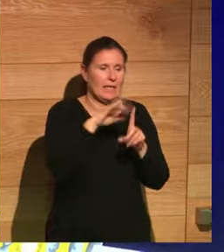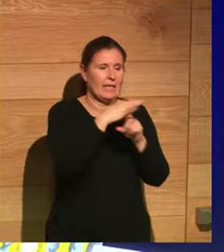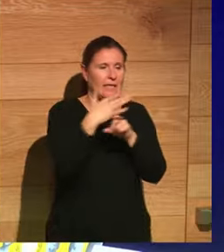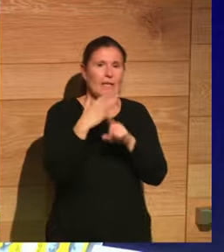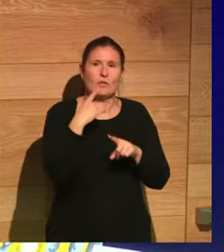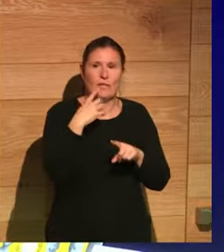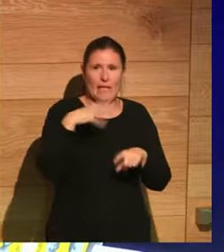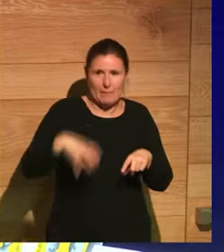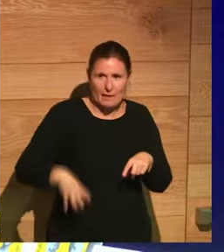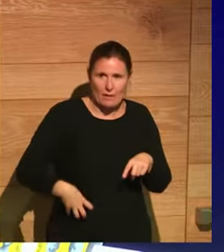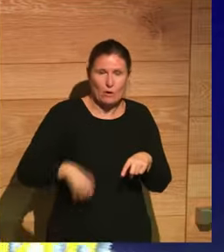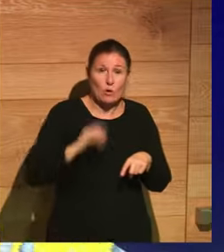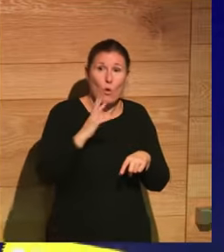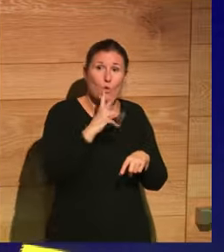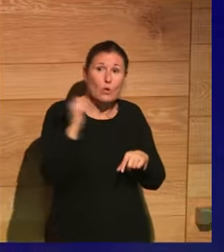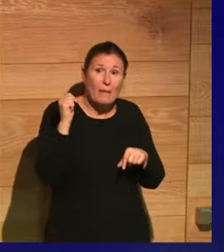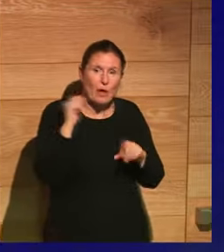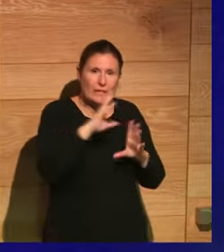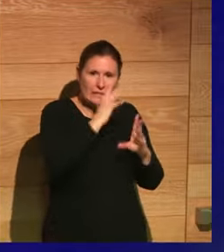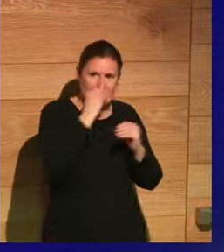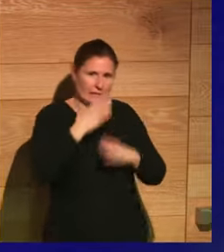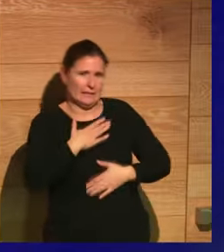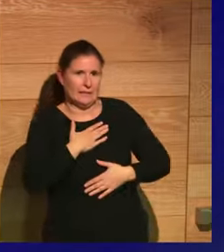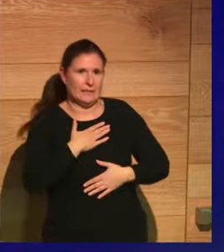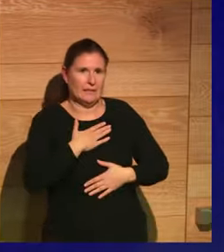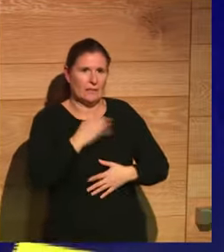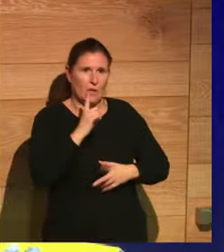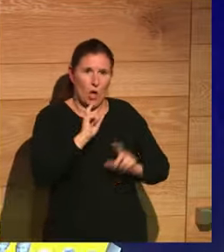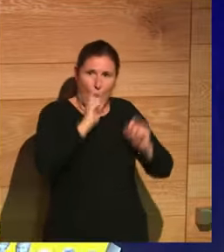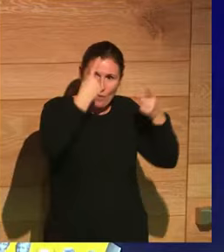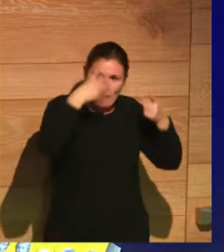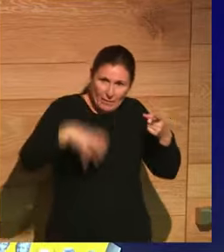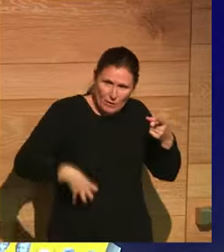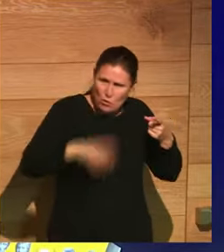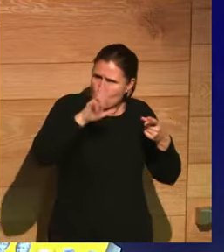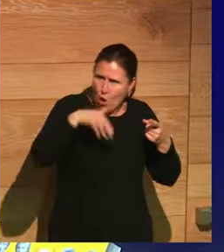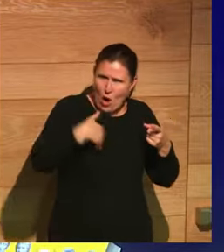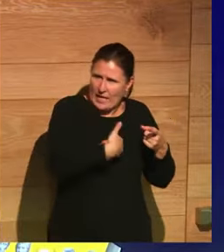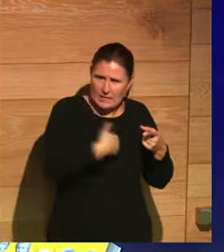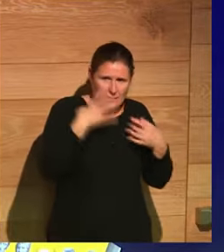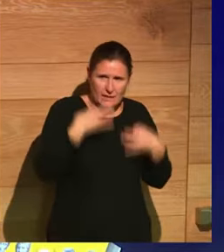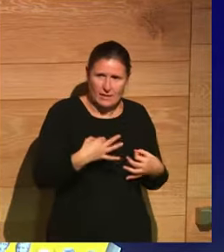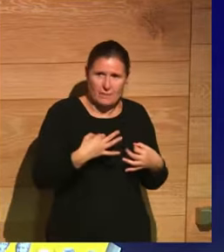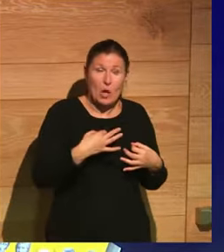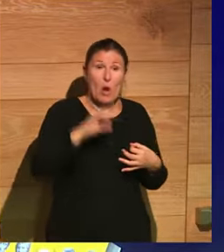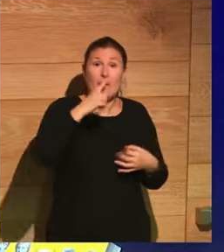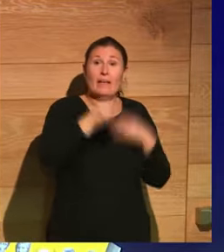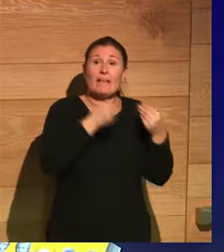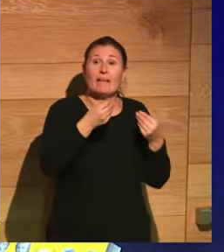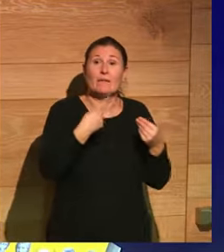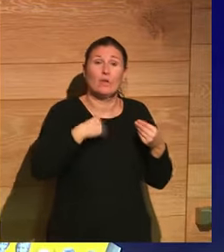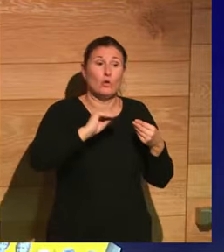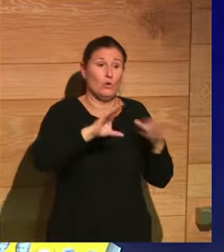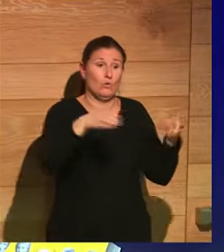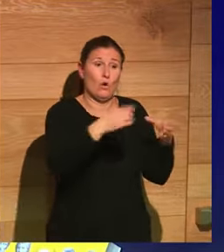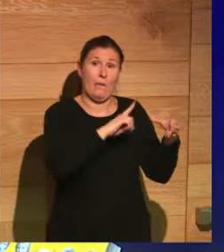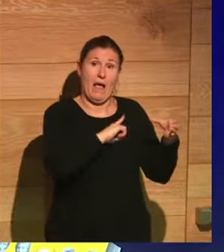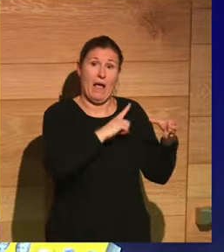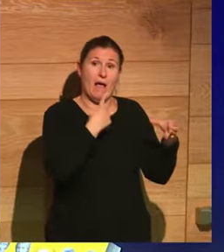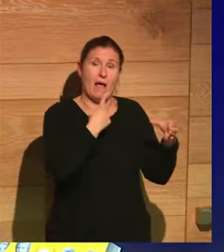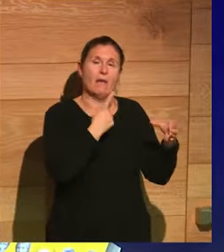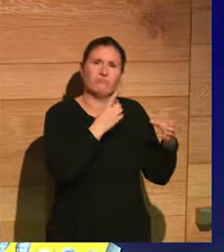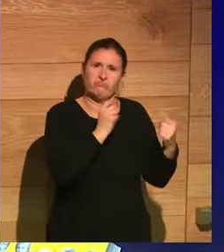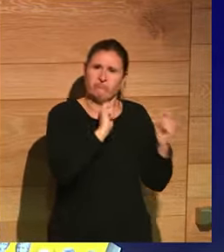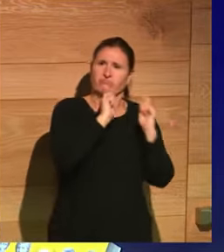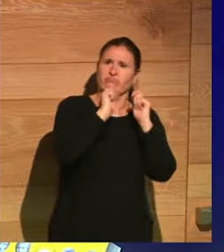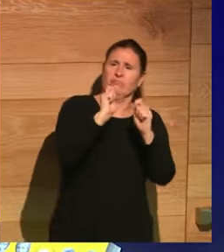de emperadores usurpadores que no llegaron a ser oficialmente emperadores, que lo primero que hacían cuando sus tropas le aclamaban como